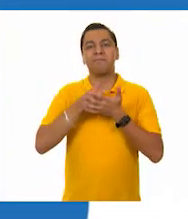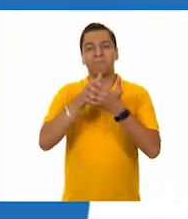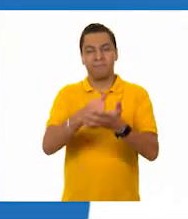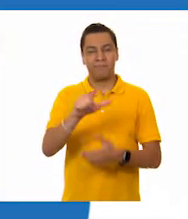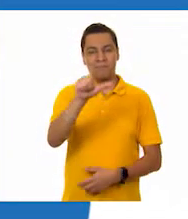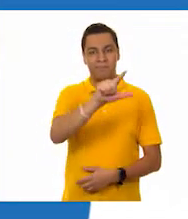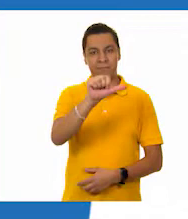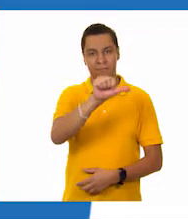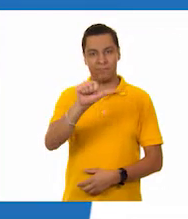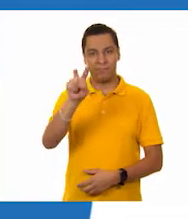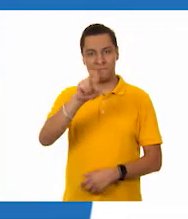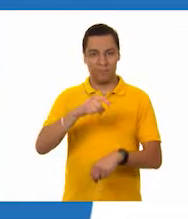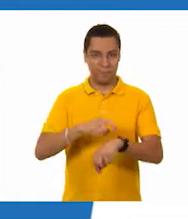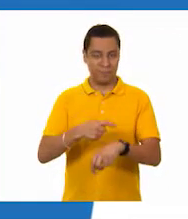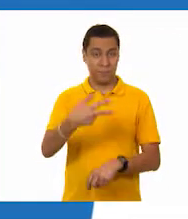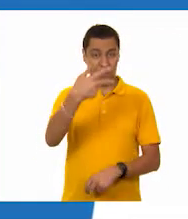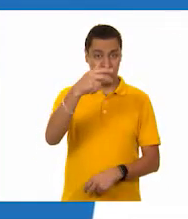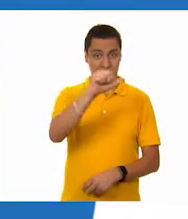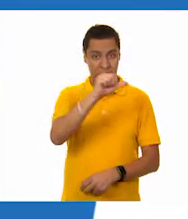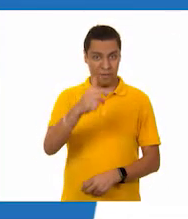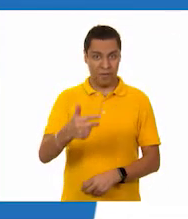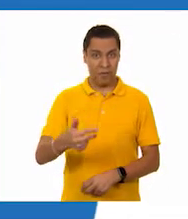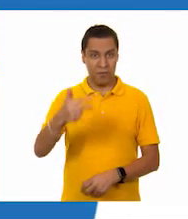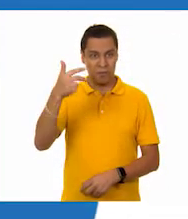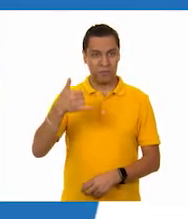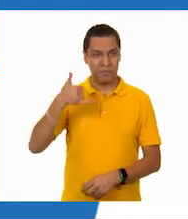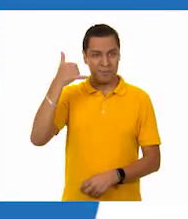el video.